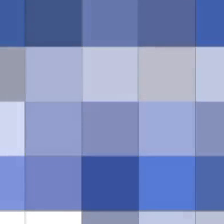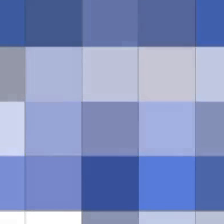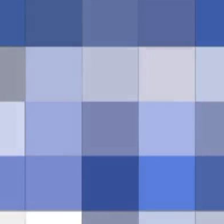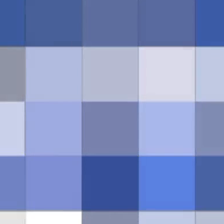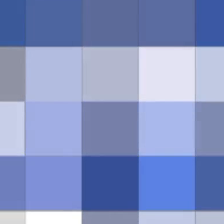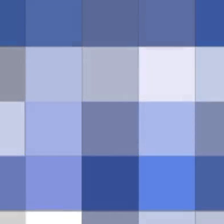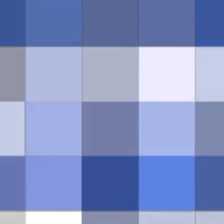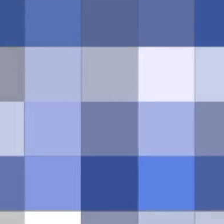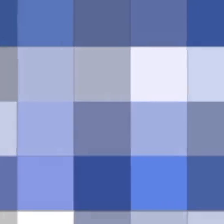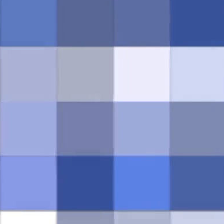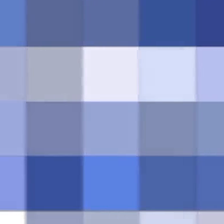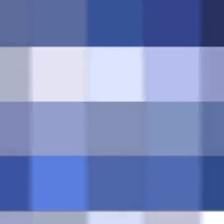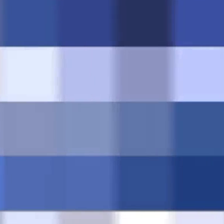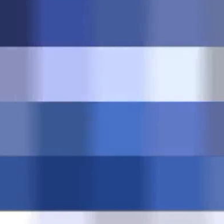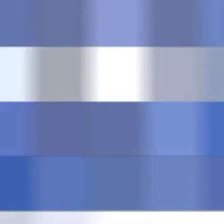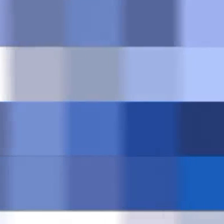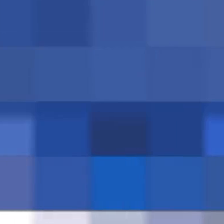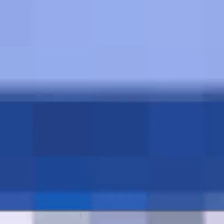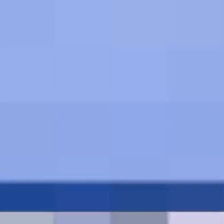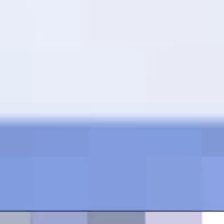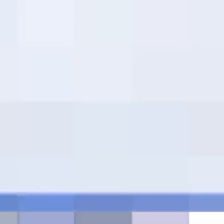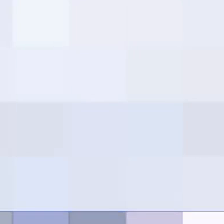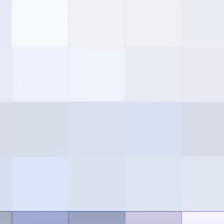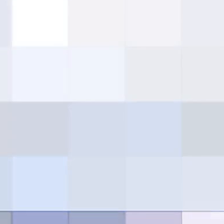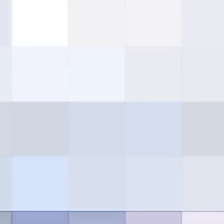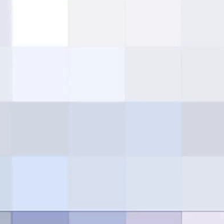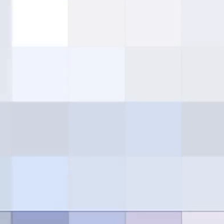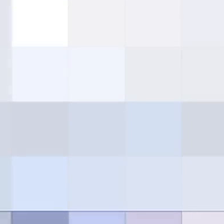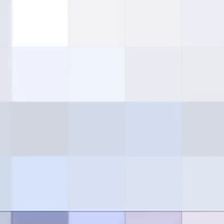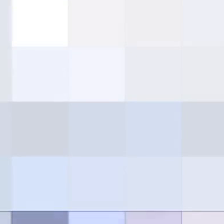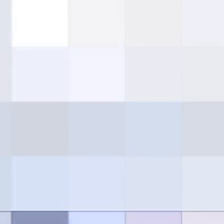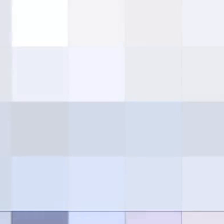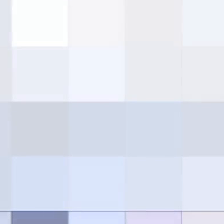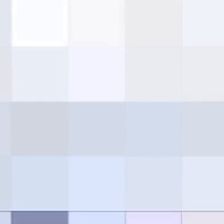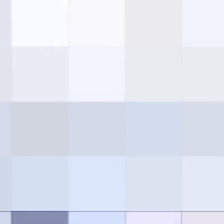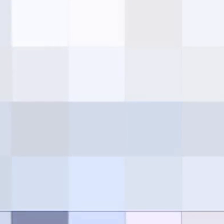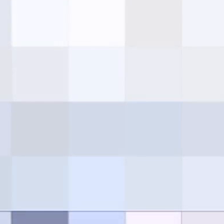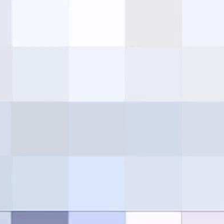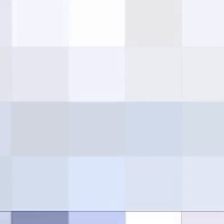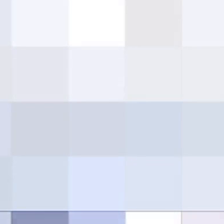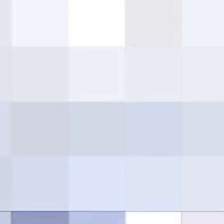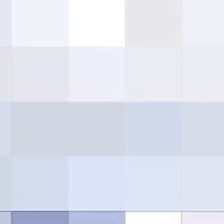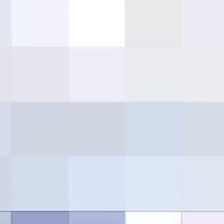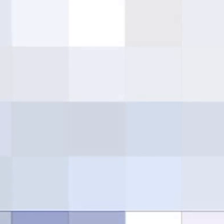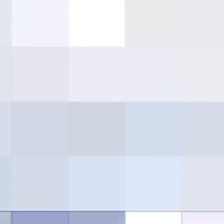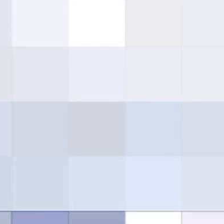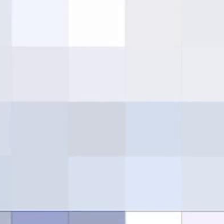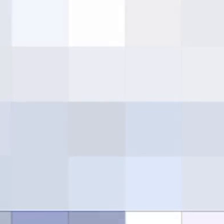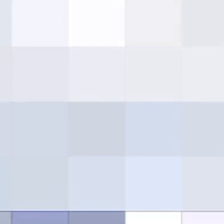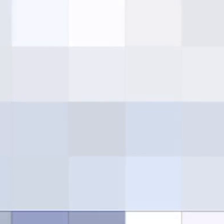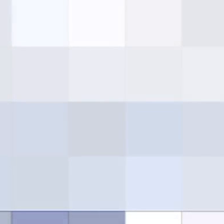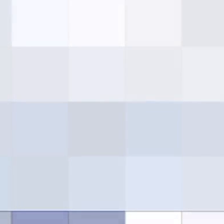A continuación, transmisión simultánea de radio y televisión. Con motivo del Día Internacional de